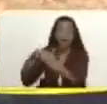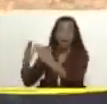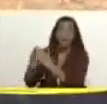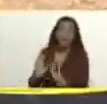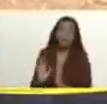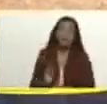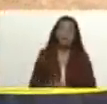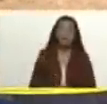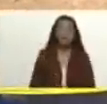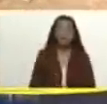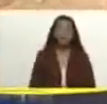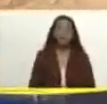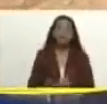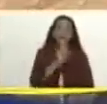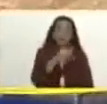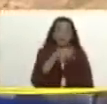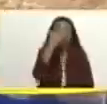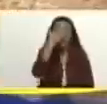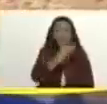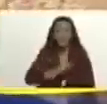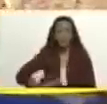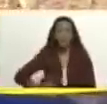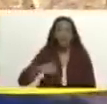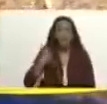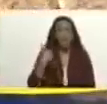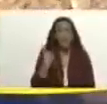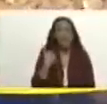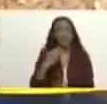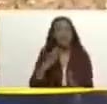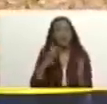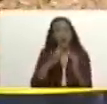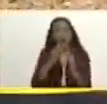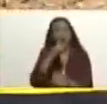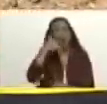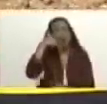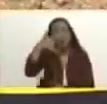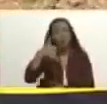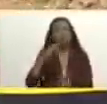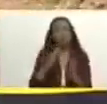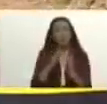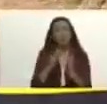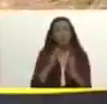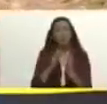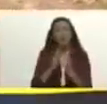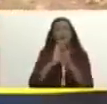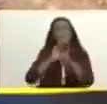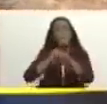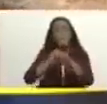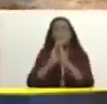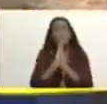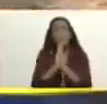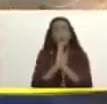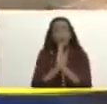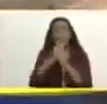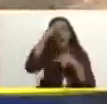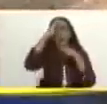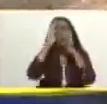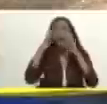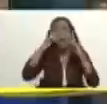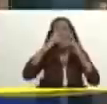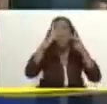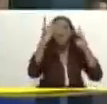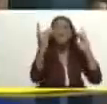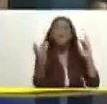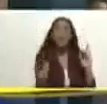vivienda pero yo también señor presidente aprovecho esta ocasión para hacerle una solicitud en el puente